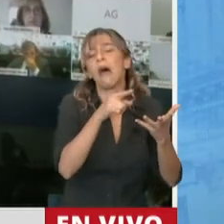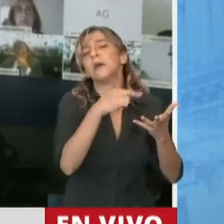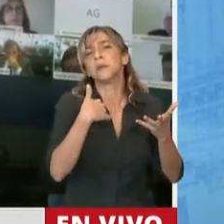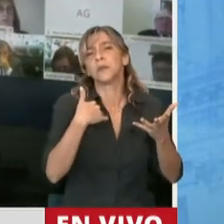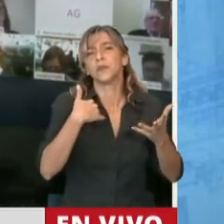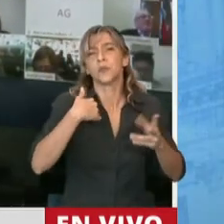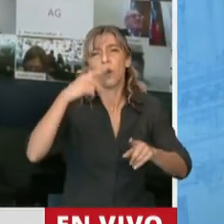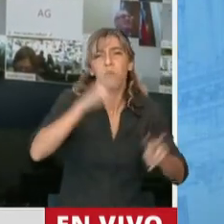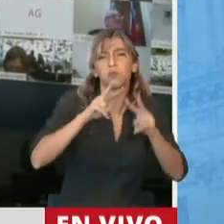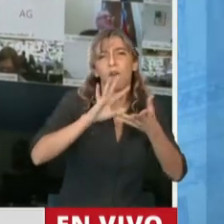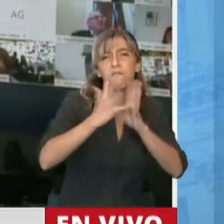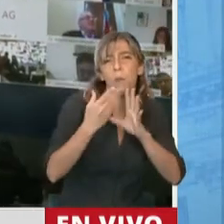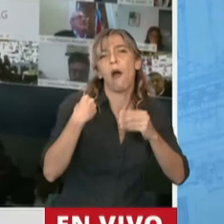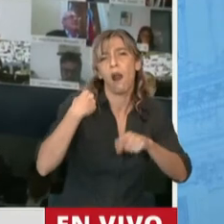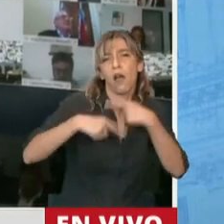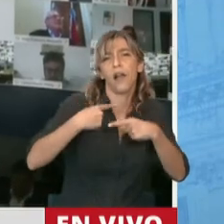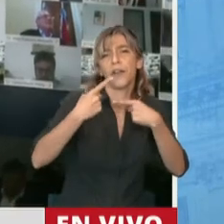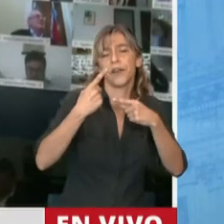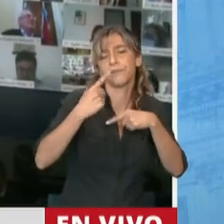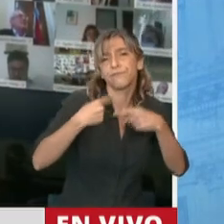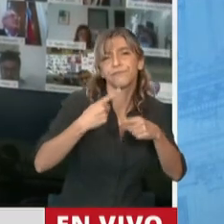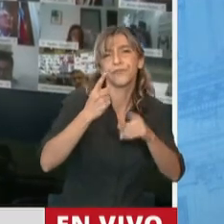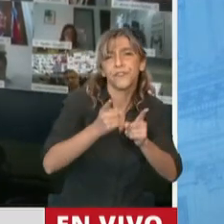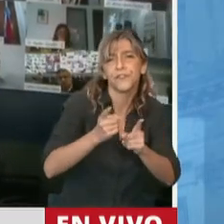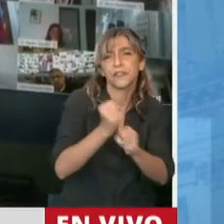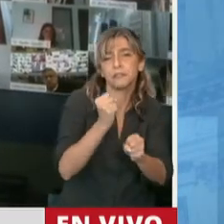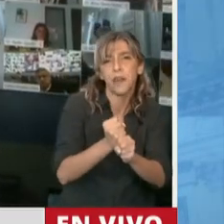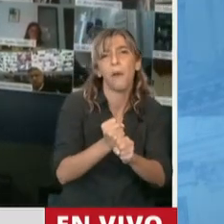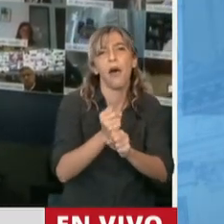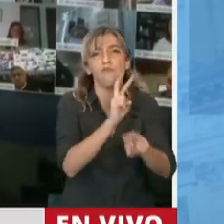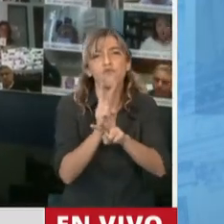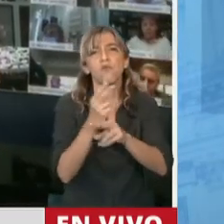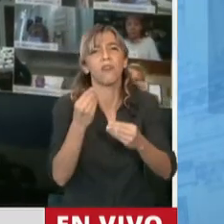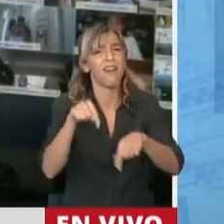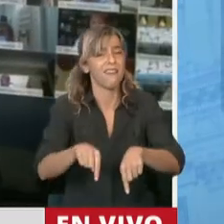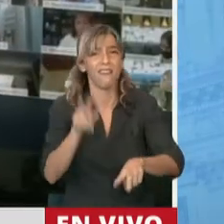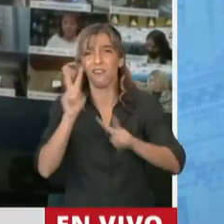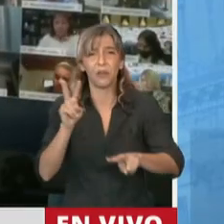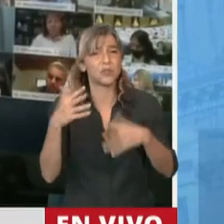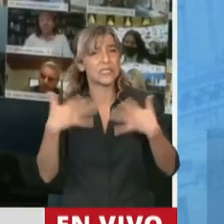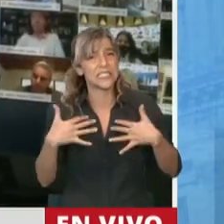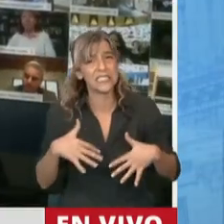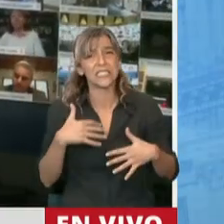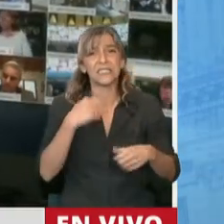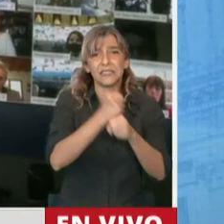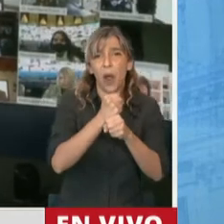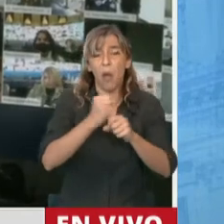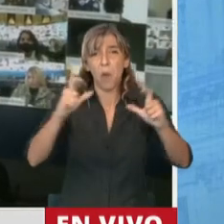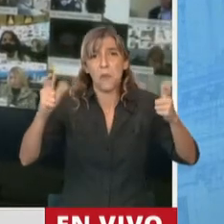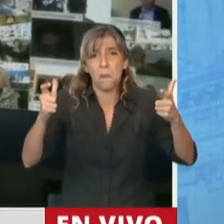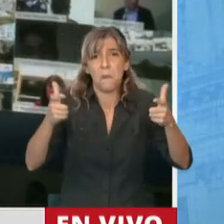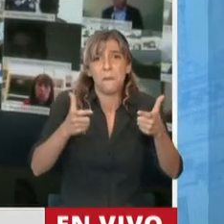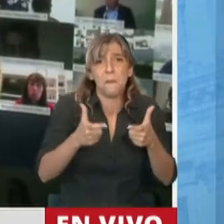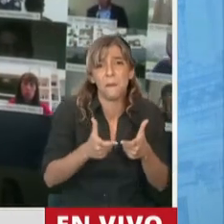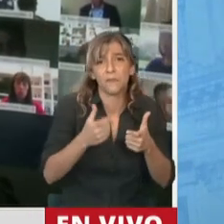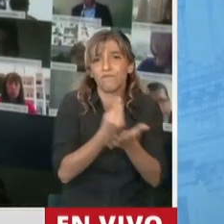y esa hoy es una gran bandera frente a esta situación donde aumenta la desocupación, aumenta la flexibilización laboral y